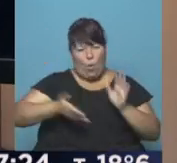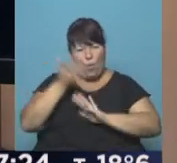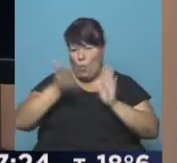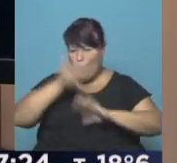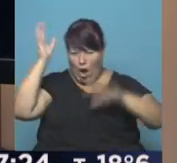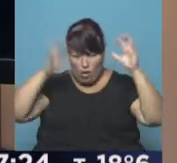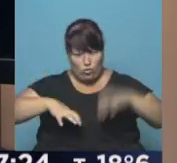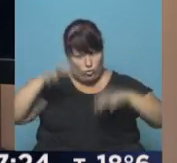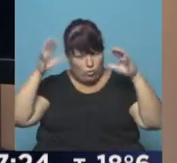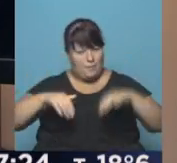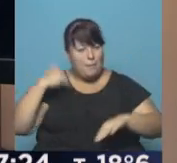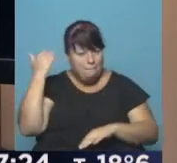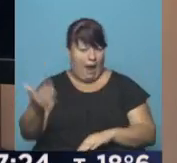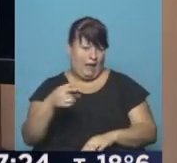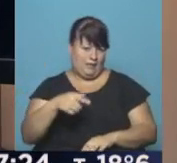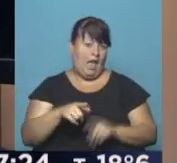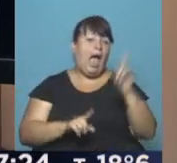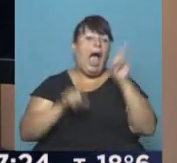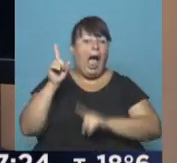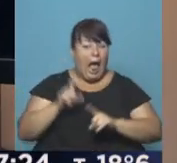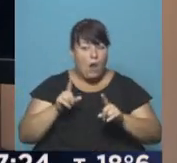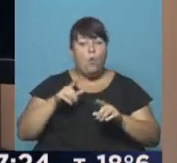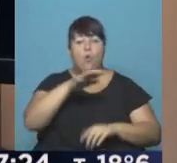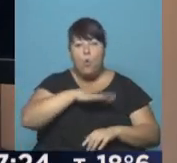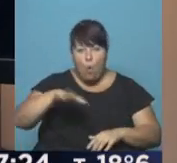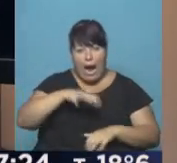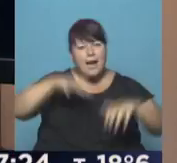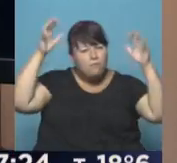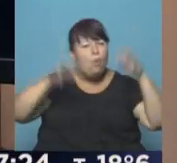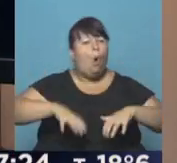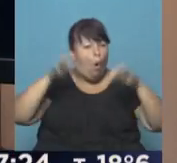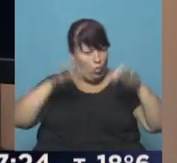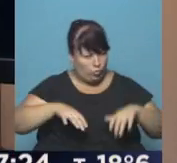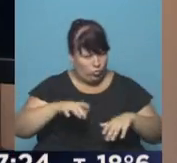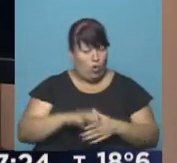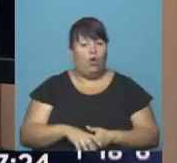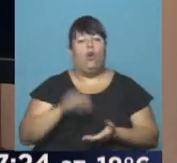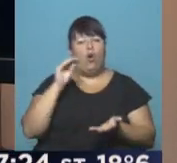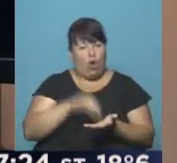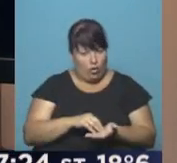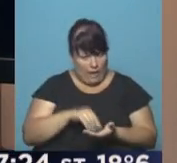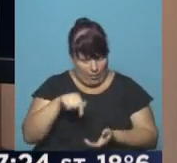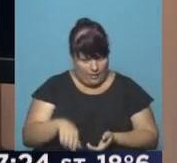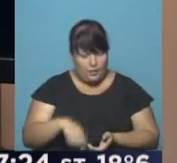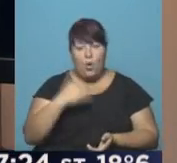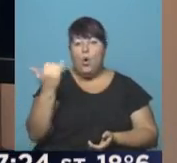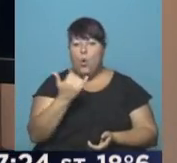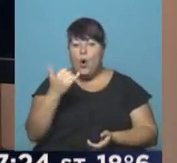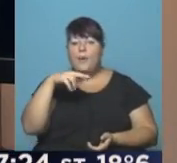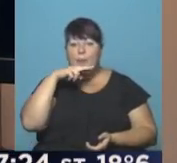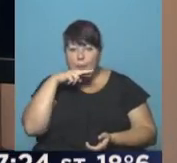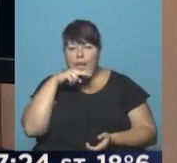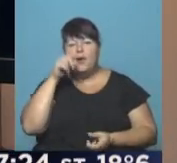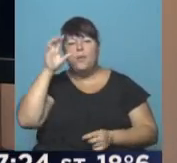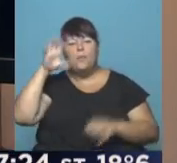probabilidad de más lluvias. Algunas zonas van a recibir mucha cantidad de agua otra vez hoy. Jueves, viernes,